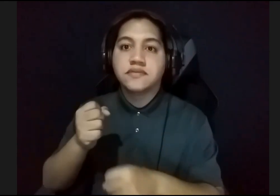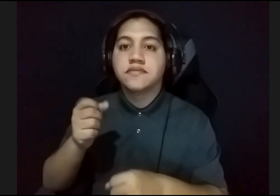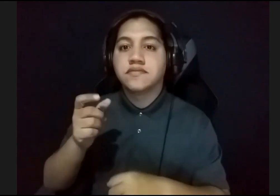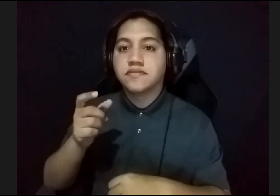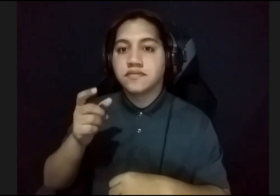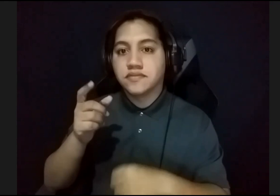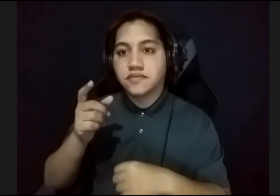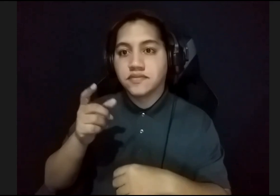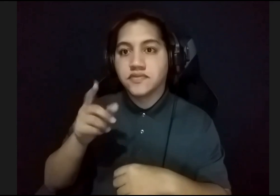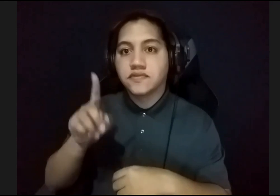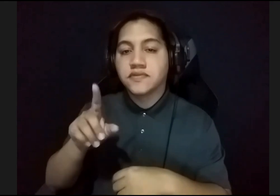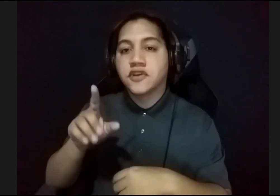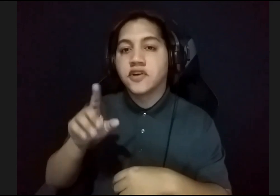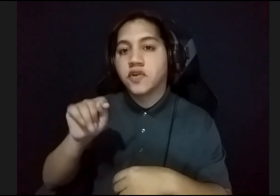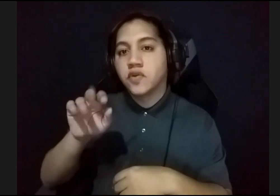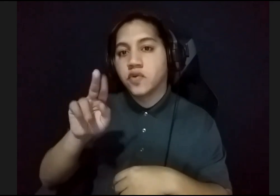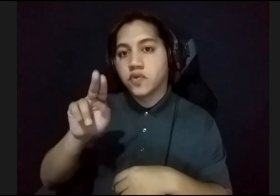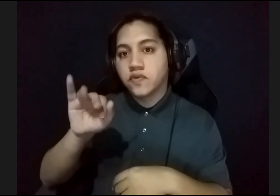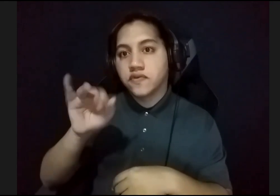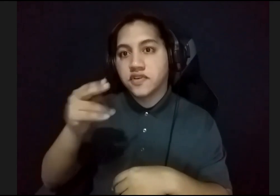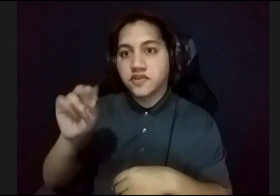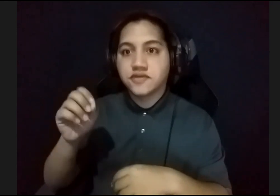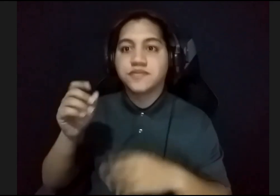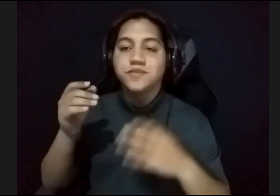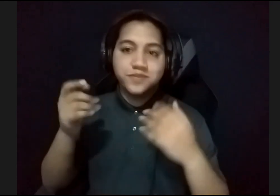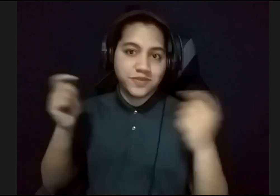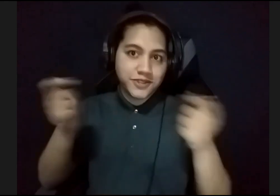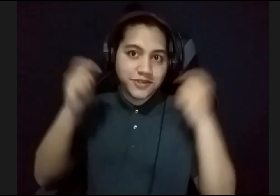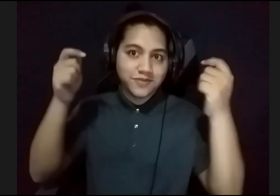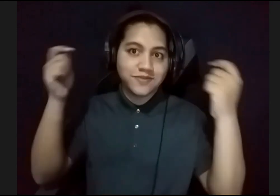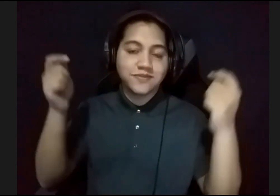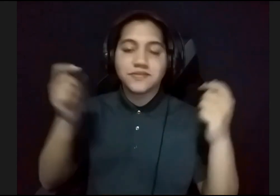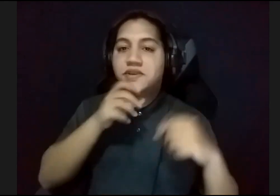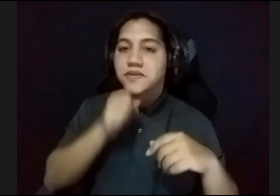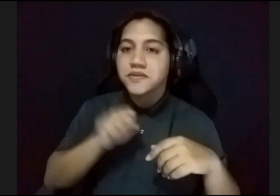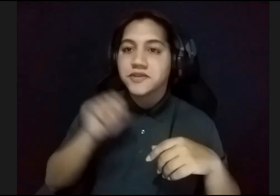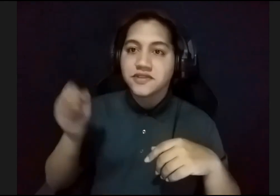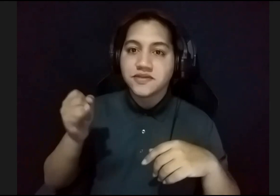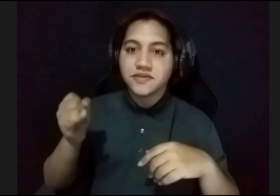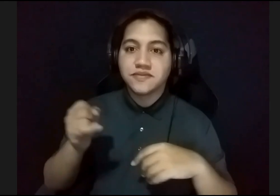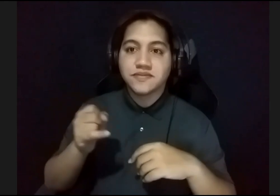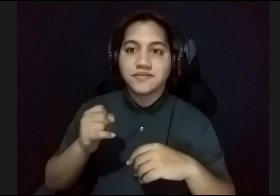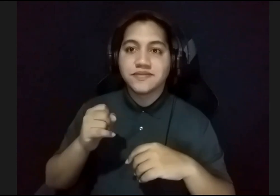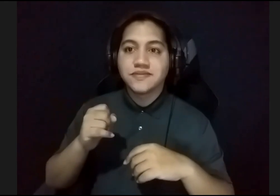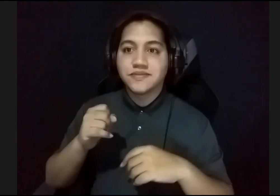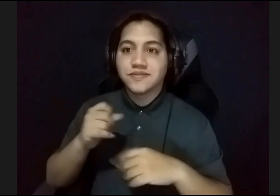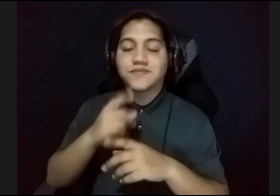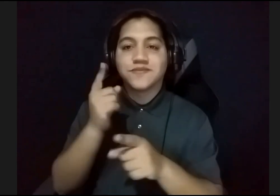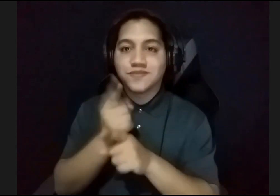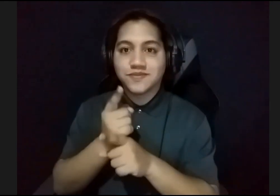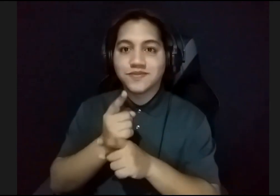Así que tenemos muchas razones para celebrar en viejo San Juan. Definitivamente que allí estaremos.